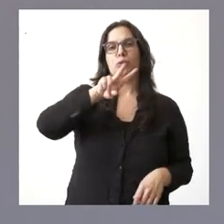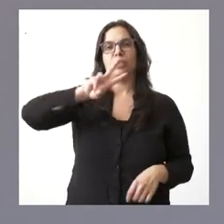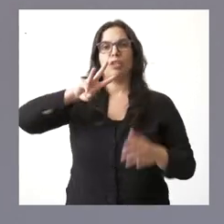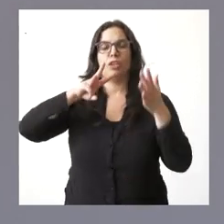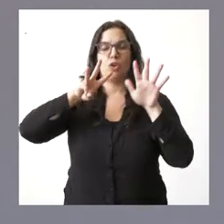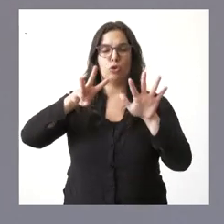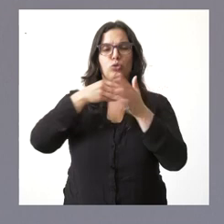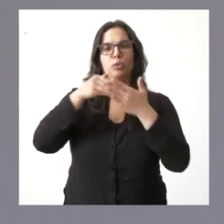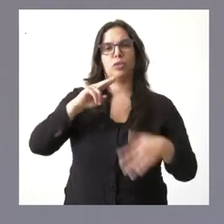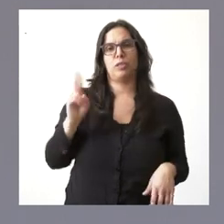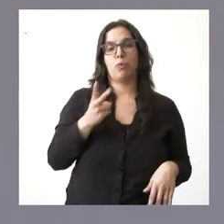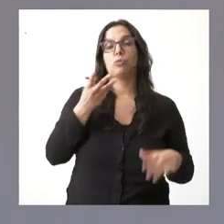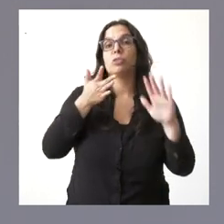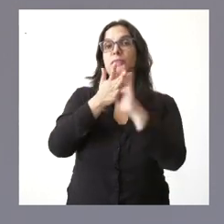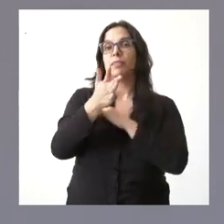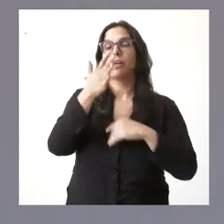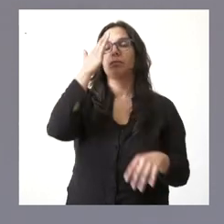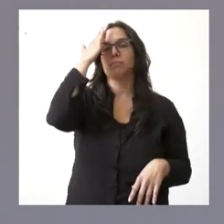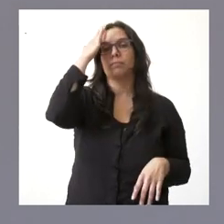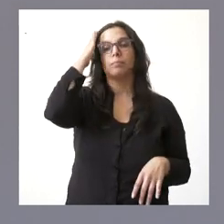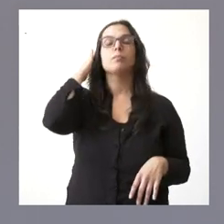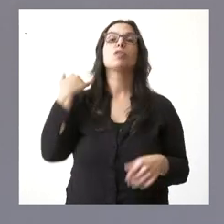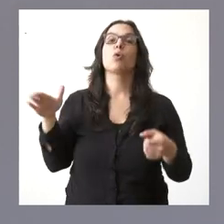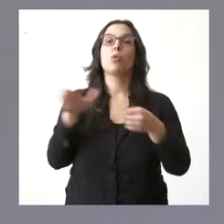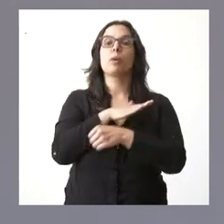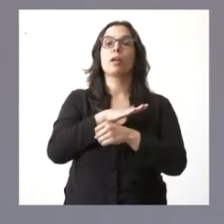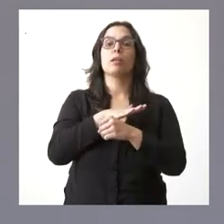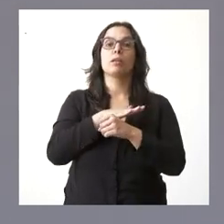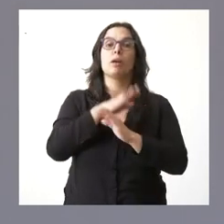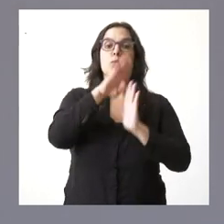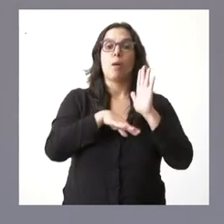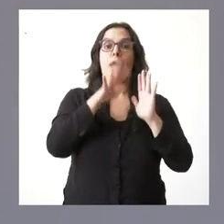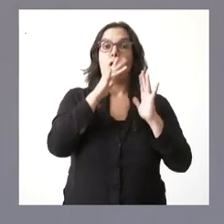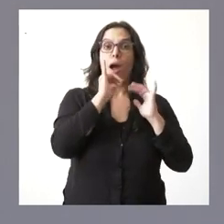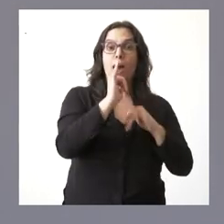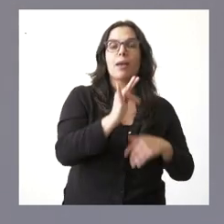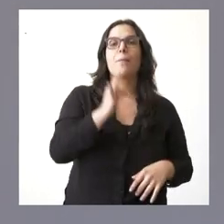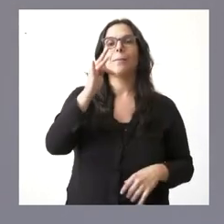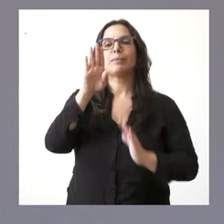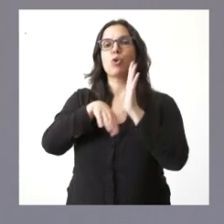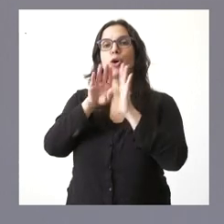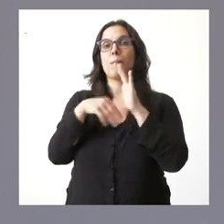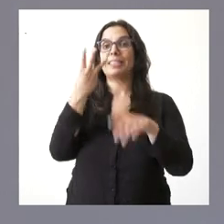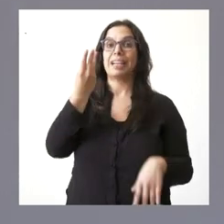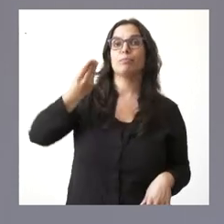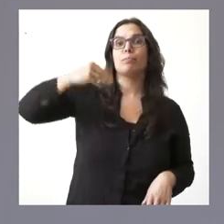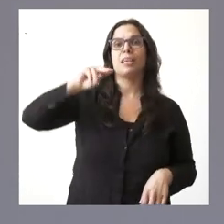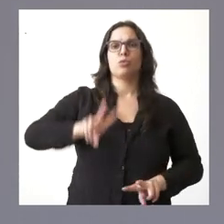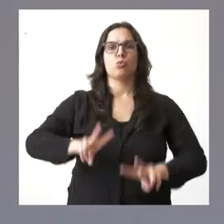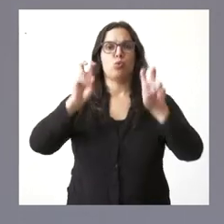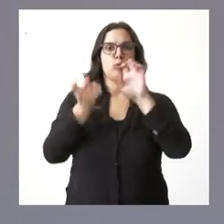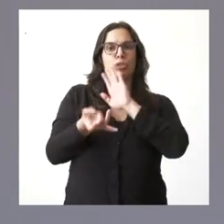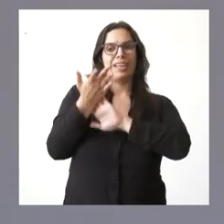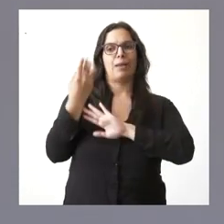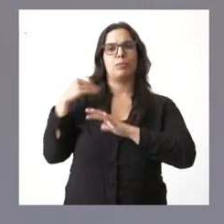Con esto, que estaremos haciendo es financiar los programas en vigor más tres nuevos programas que se crean nuevos en este